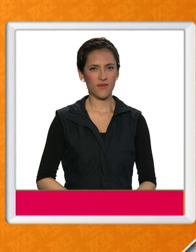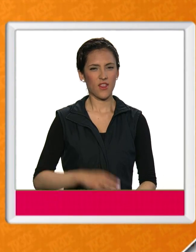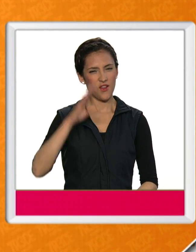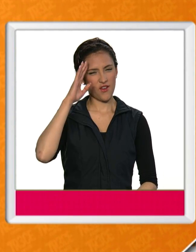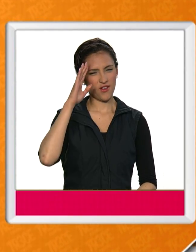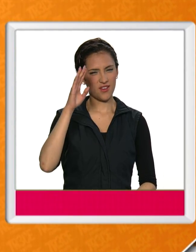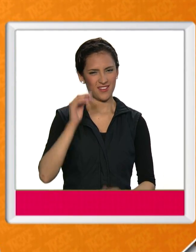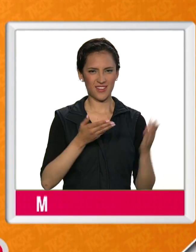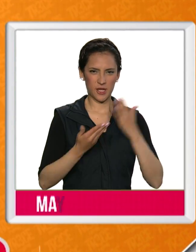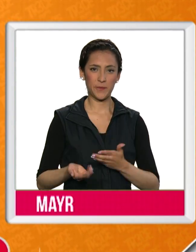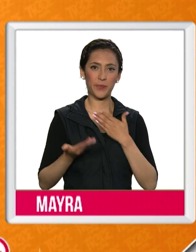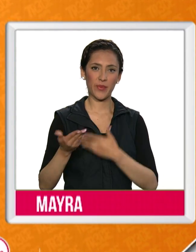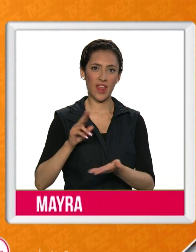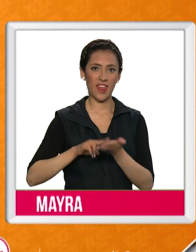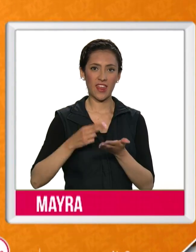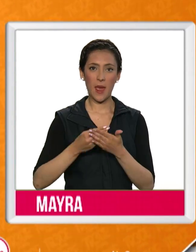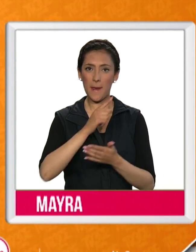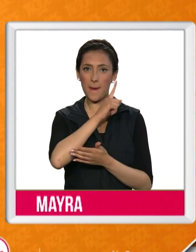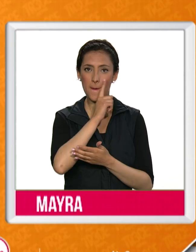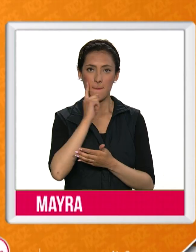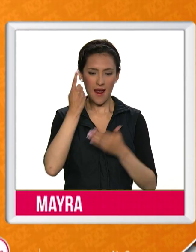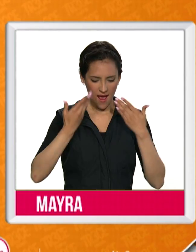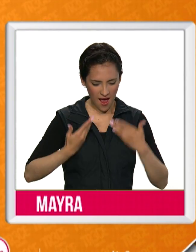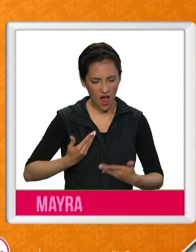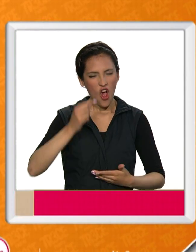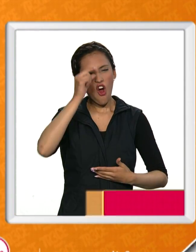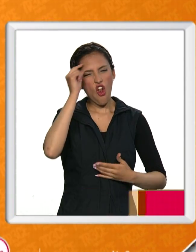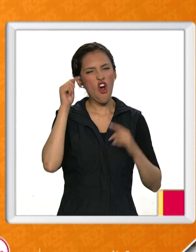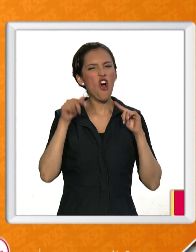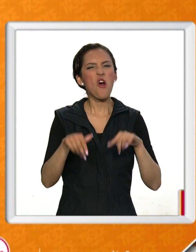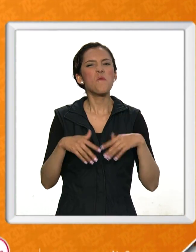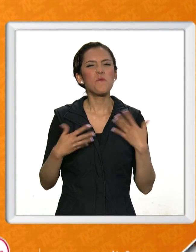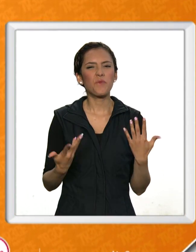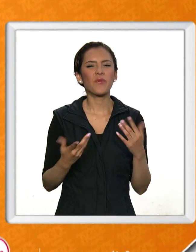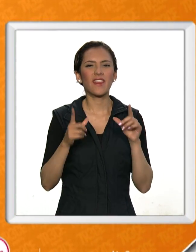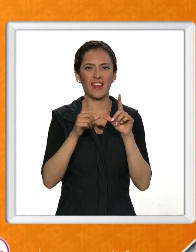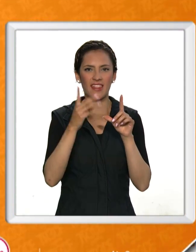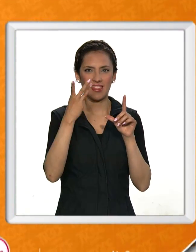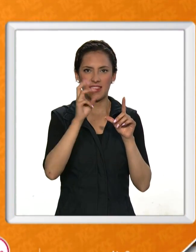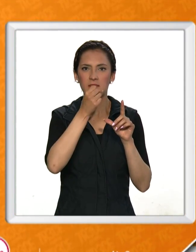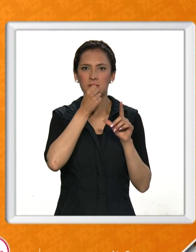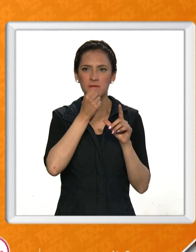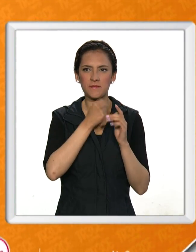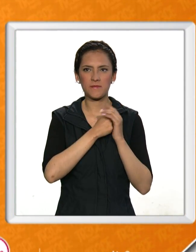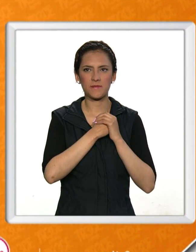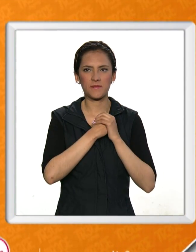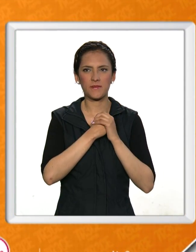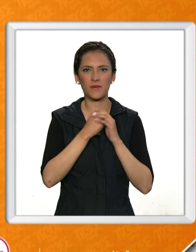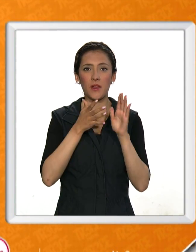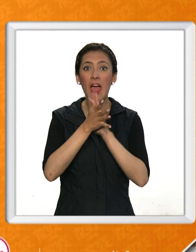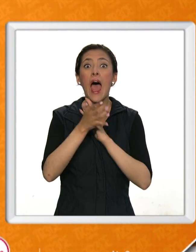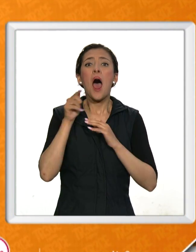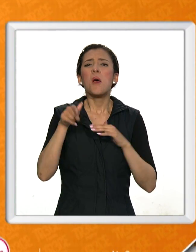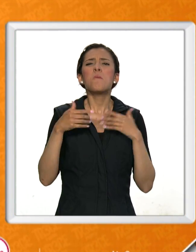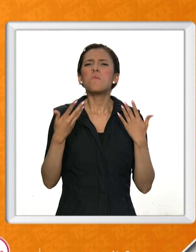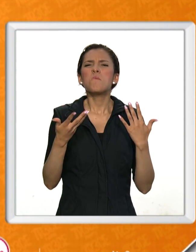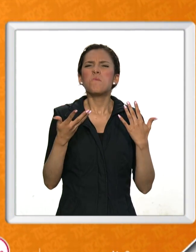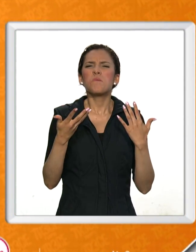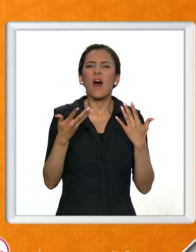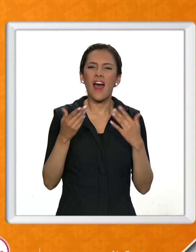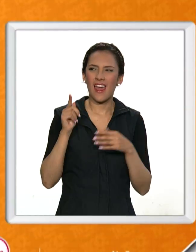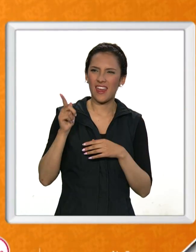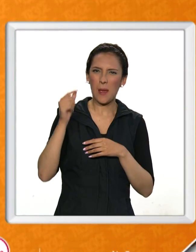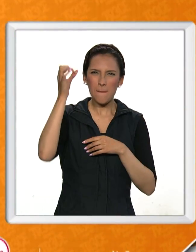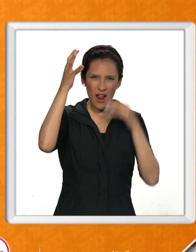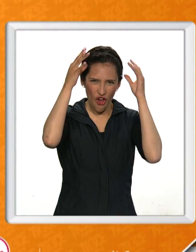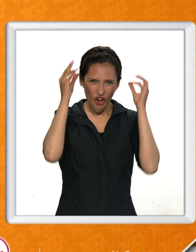Hola, bienvenidos. Ella es Mayra, yo soy López y estas las noticias en 13 News. Recientemente acompañamos una jornada